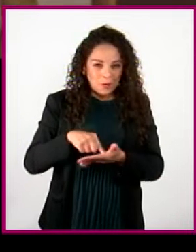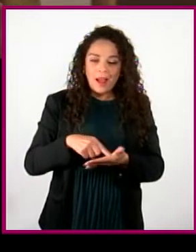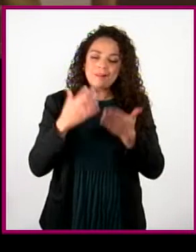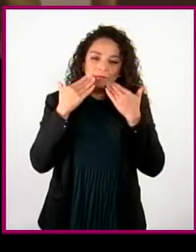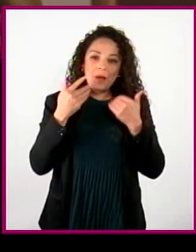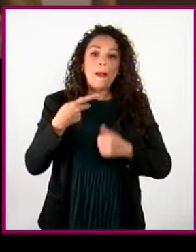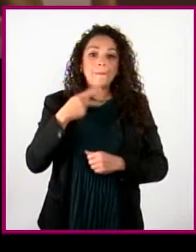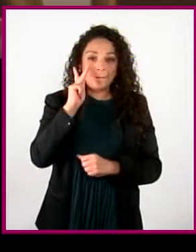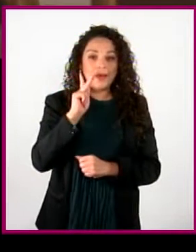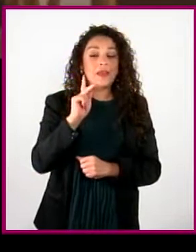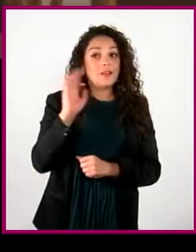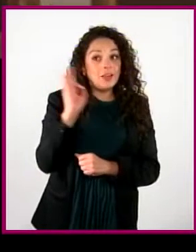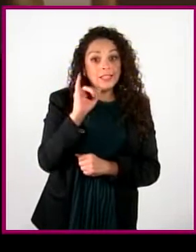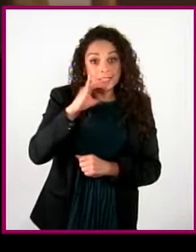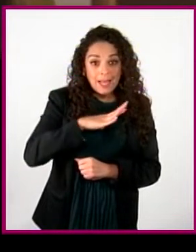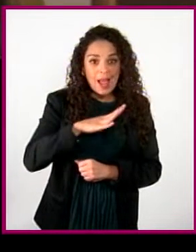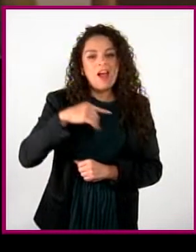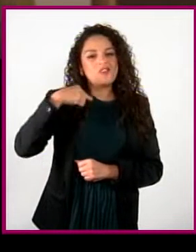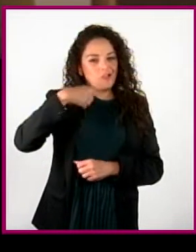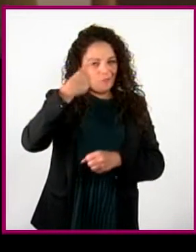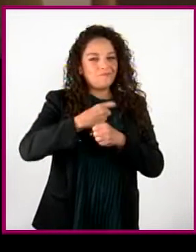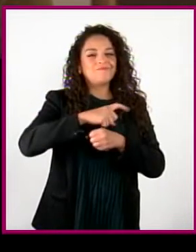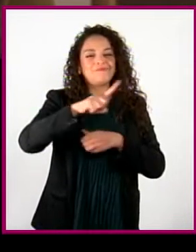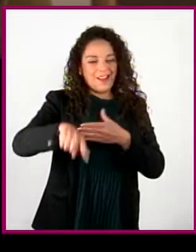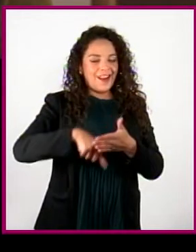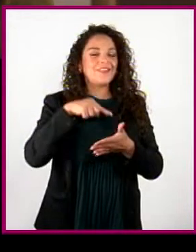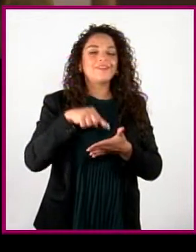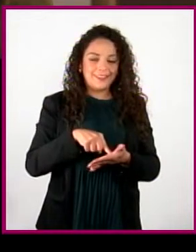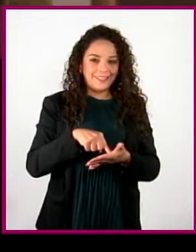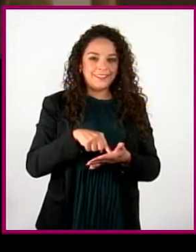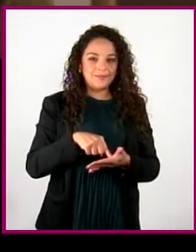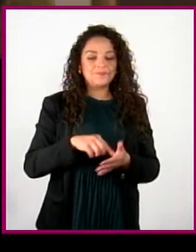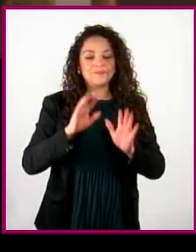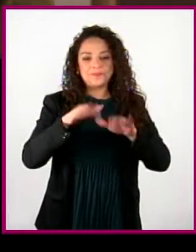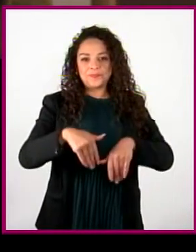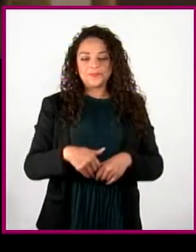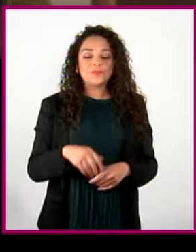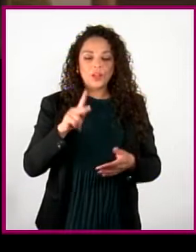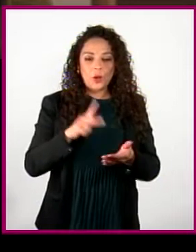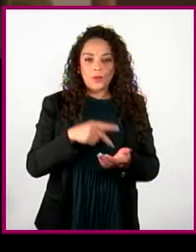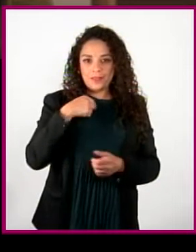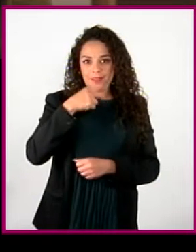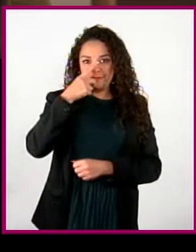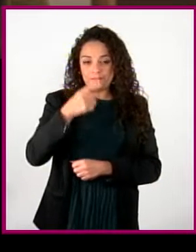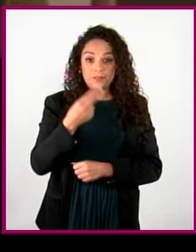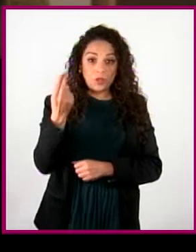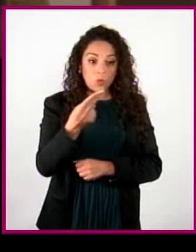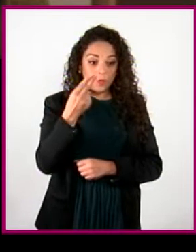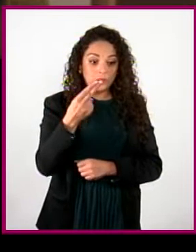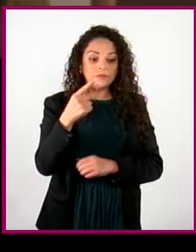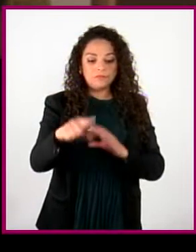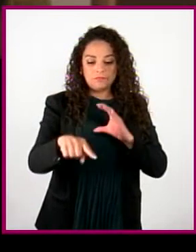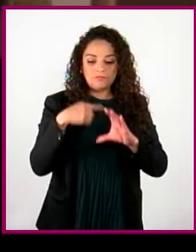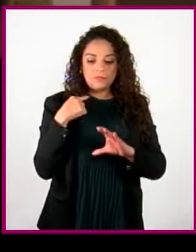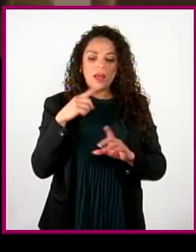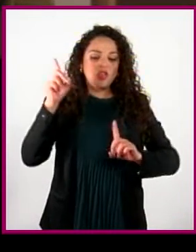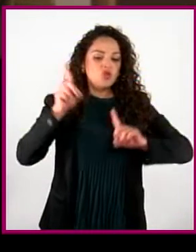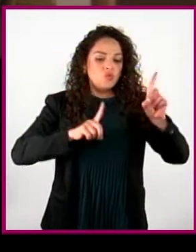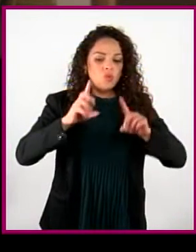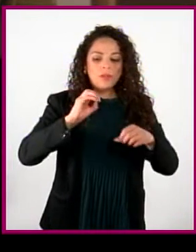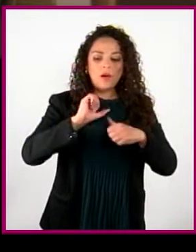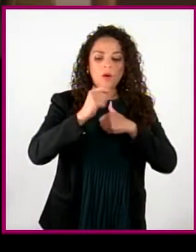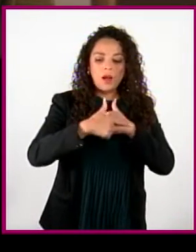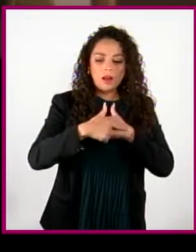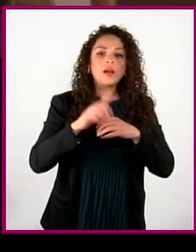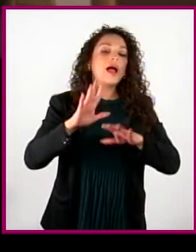seríamos el número uno. ¡Ay, Juanma! Acá va la dinámica de nuevo. Ustedes nos mandan sus dudas e inquietudes y